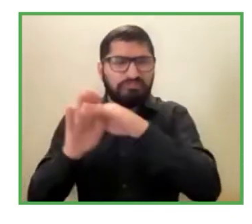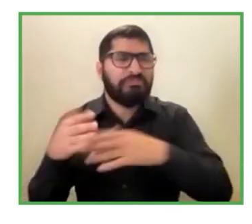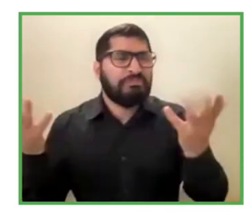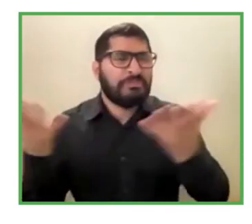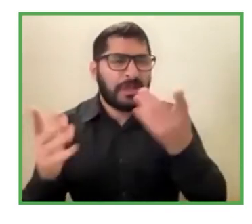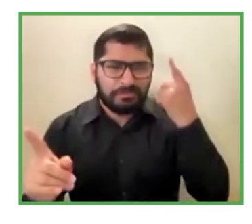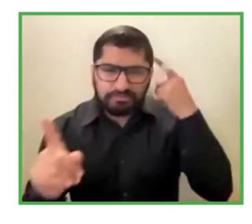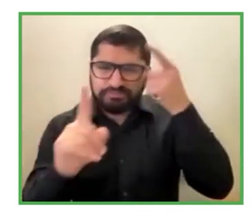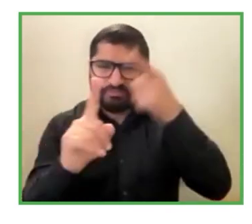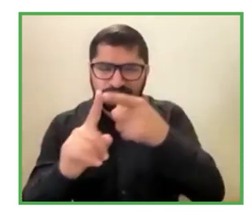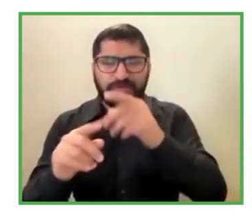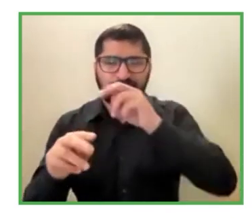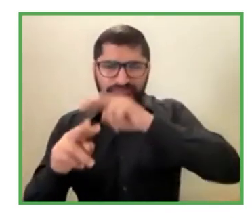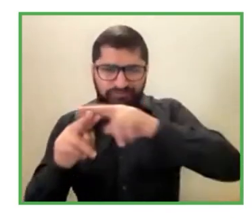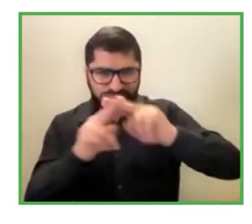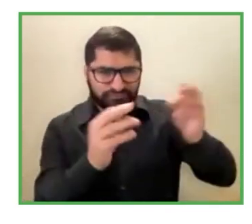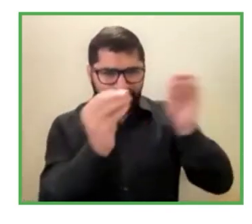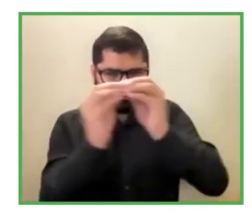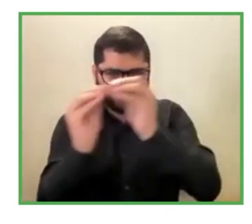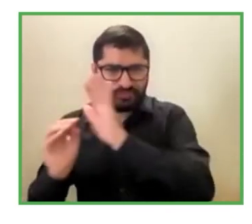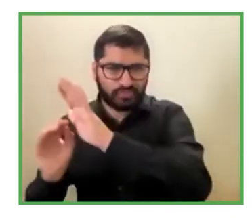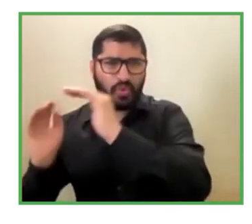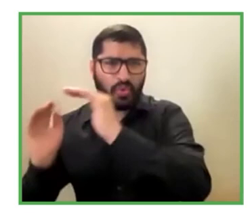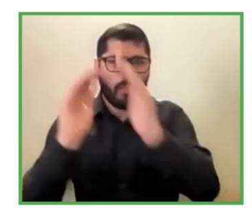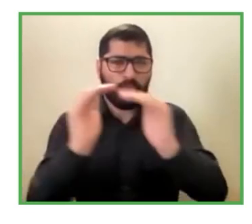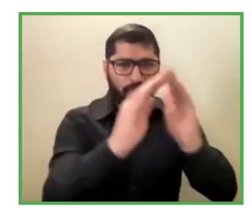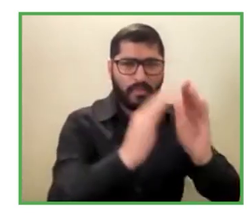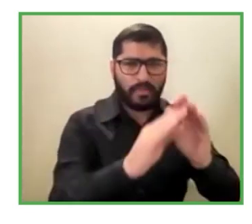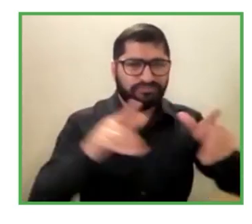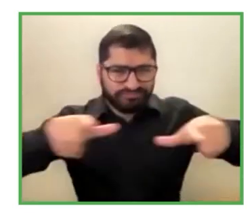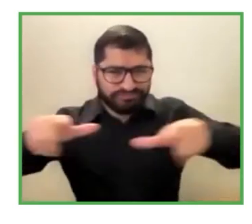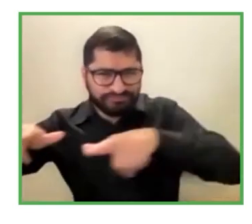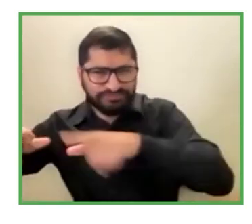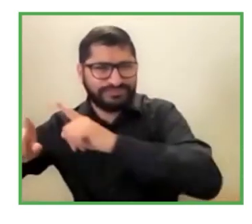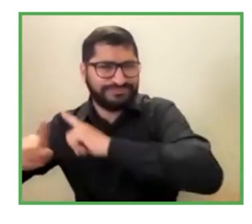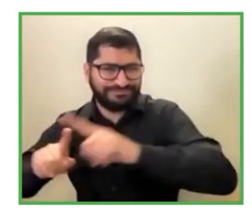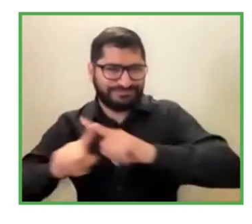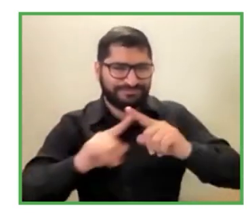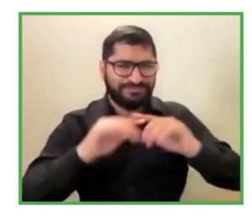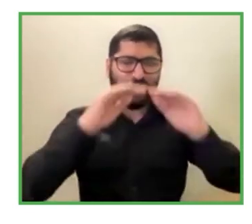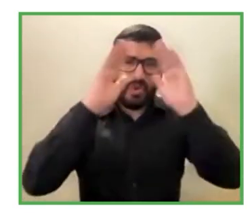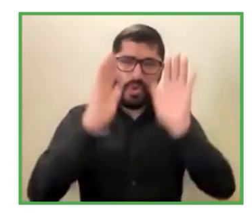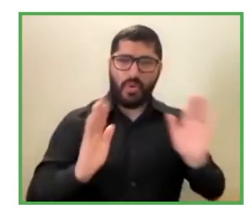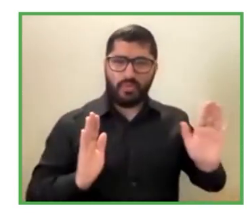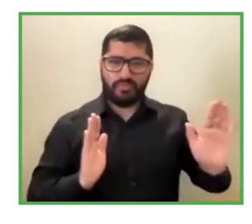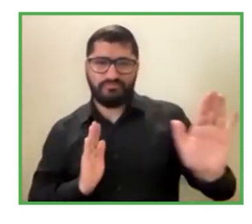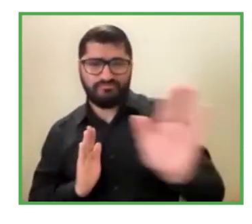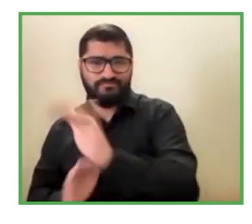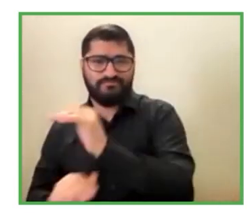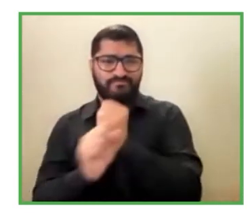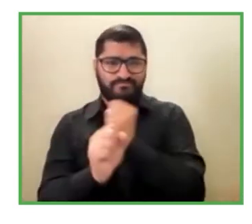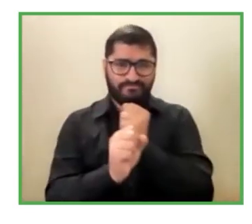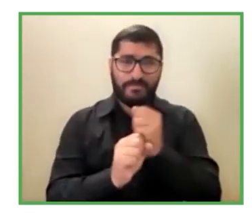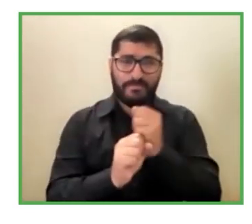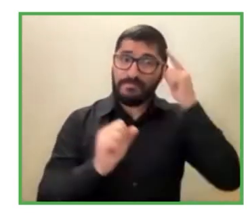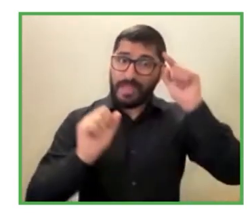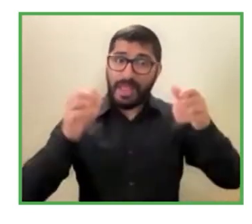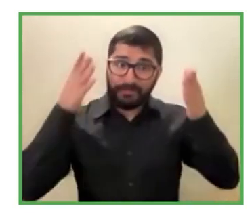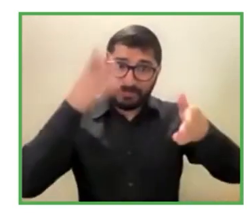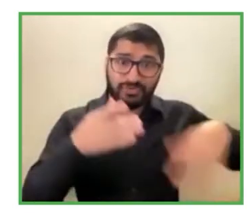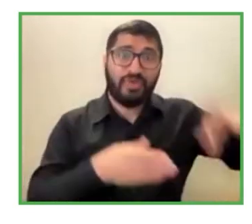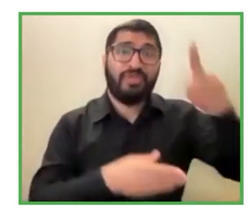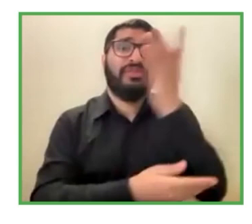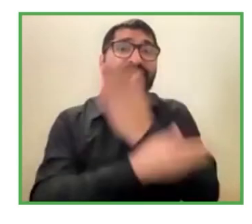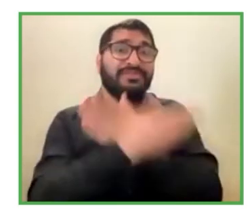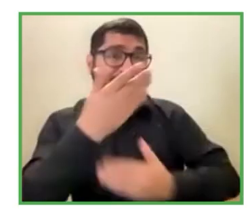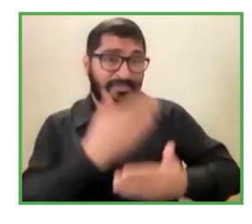creados únicamente para personas con discapacidad y que nosotros les podamos dar todo el acompañamiento, incluso con plataformas